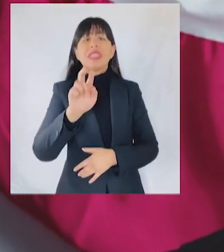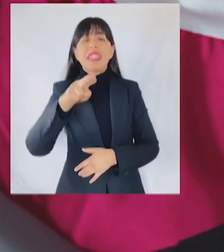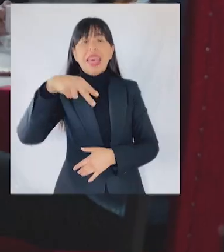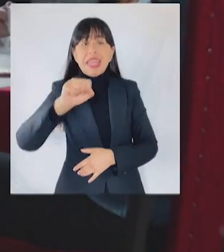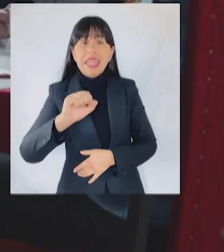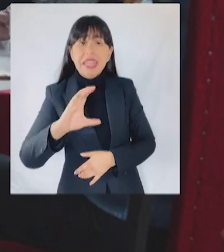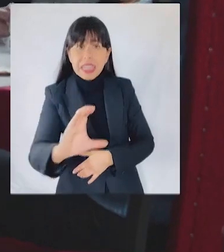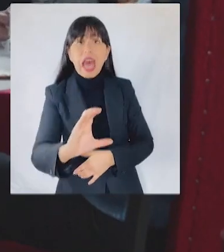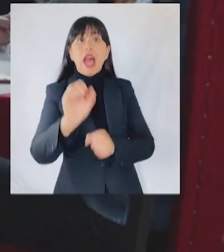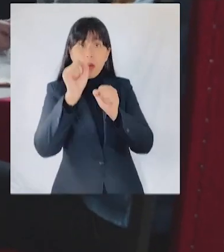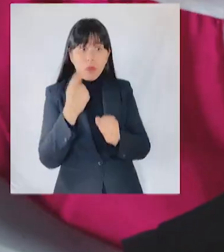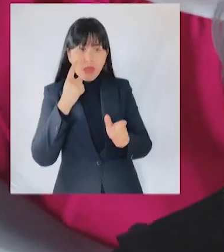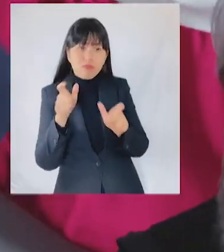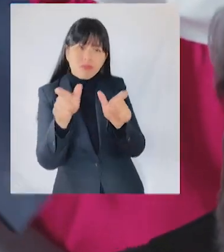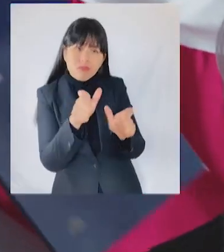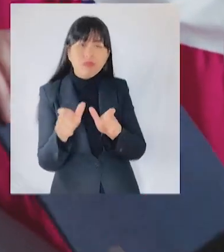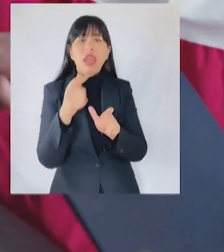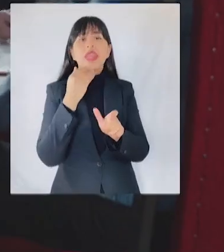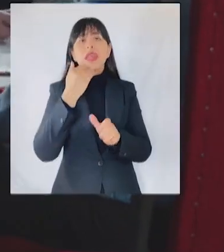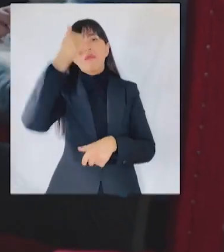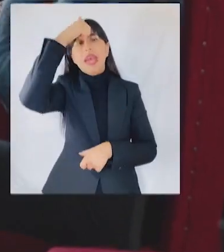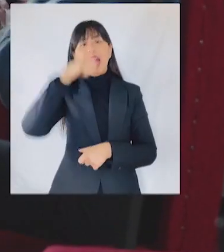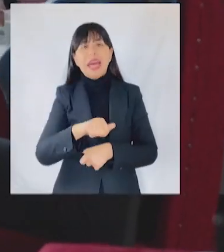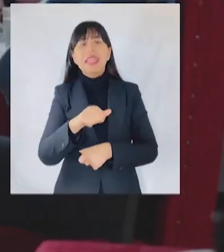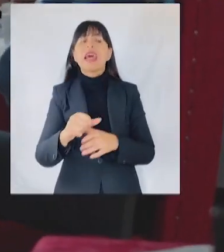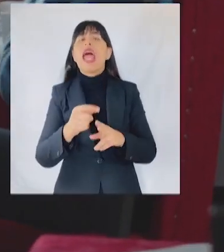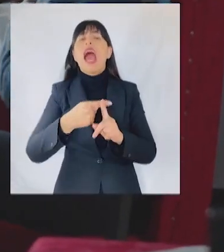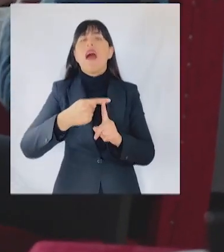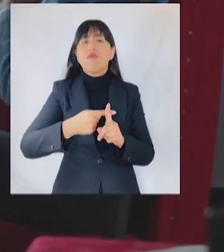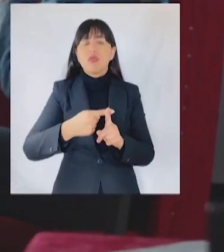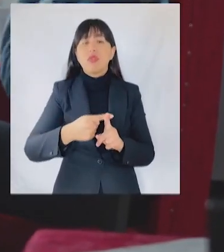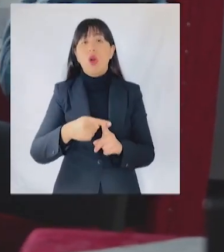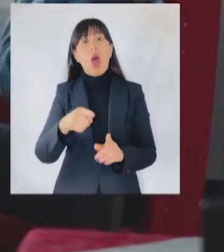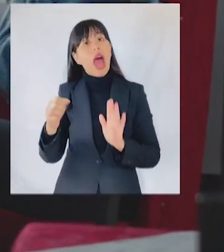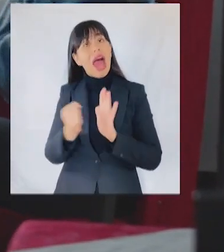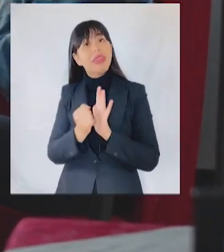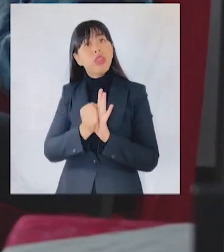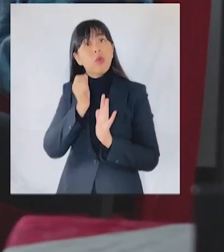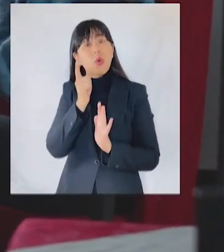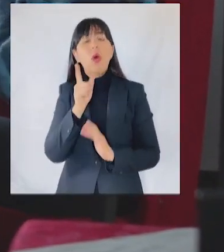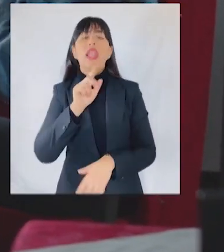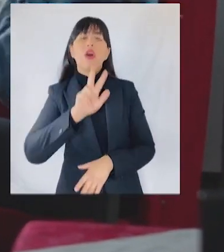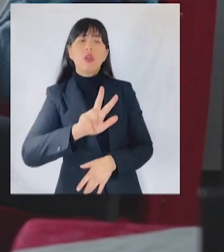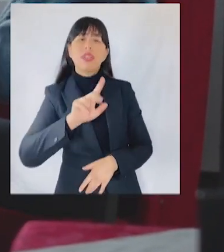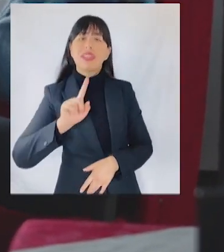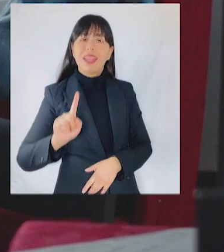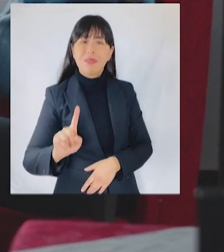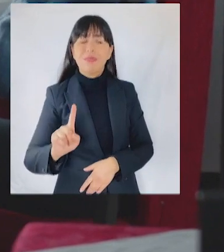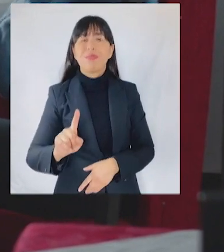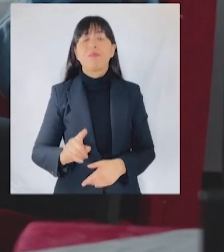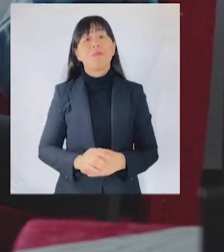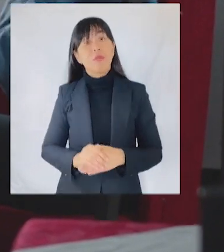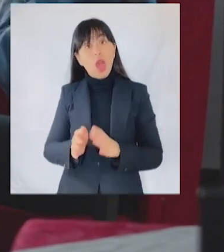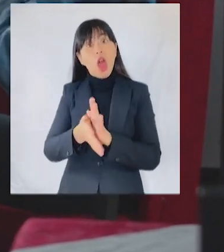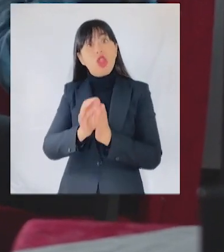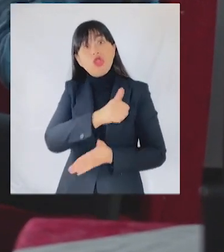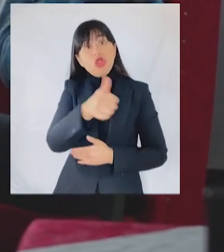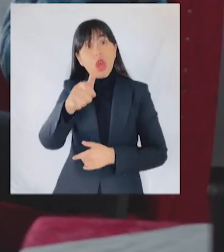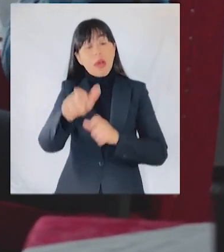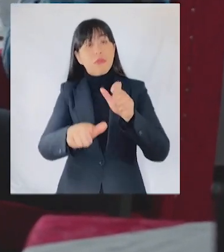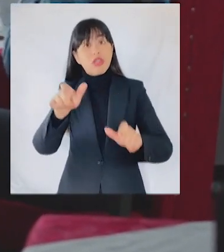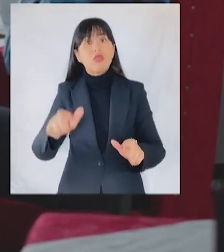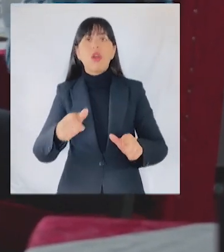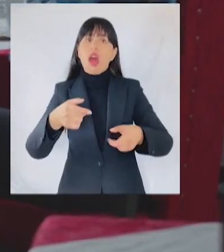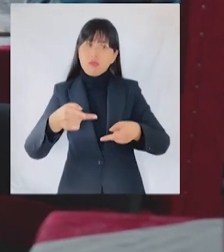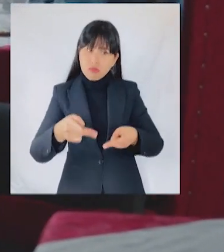abusos? ¿En serio? Sí, aquí está. ¡Ale! ¿Qué artículo es? 81. Me les gustó. Toda